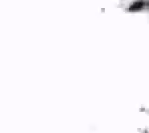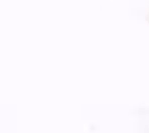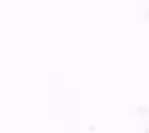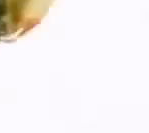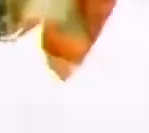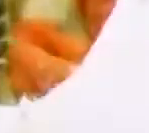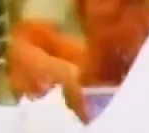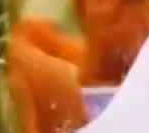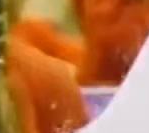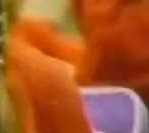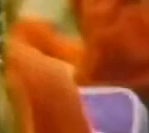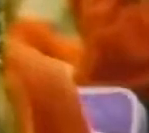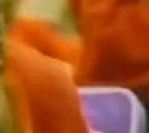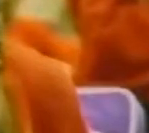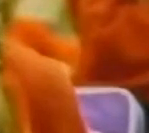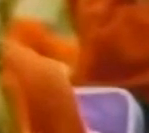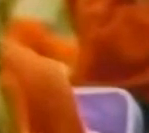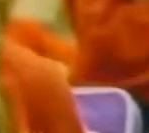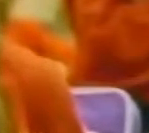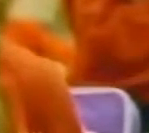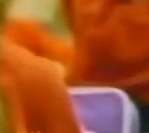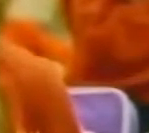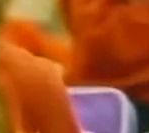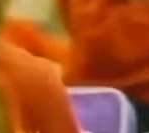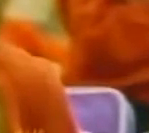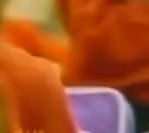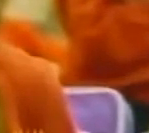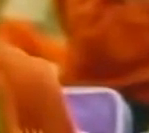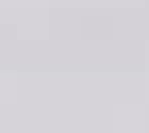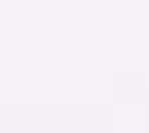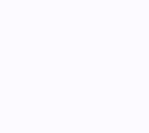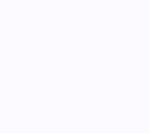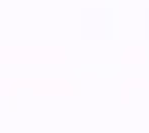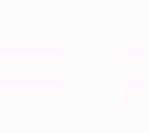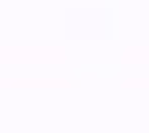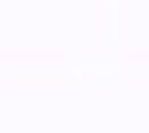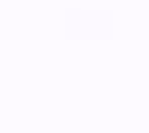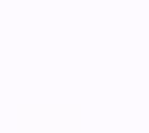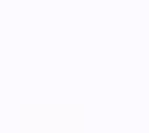A continuación, Comunicación y Lenguaje Preprimaria